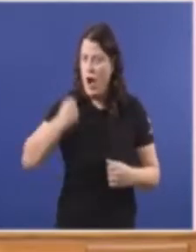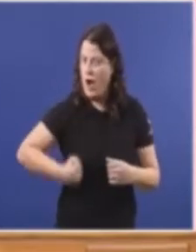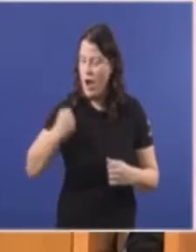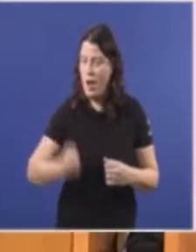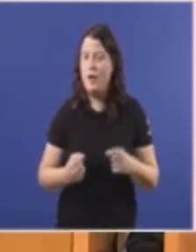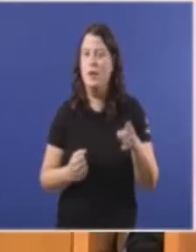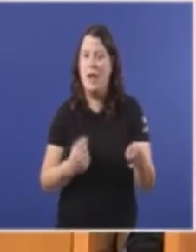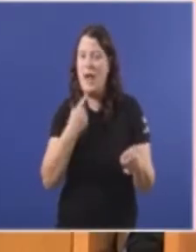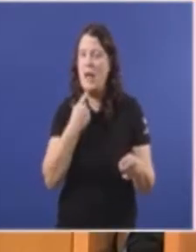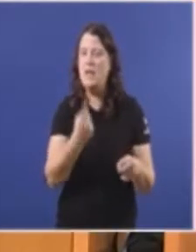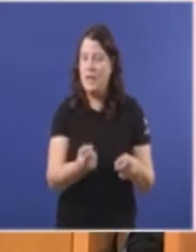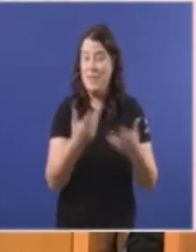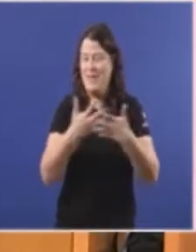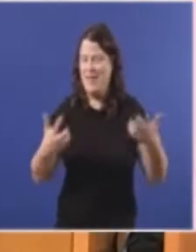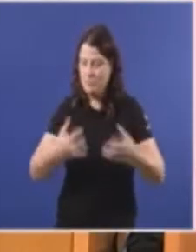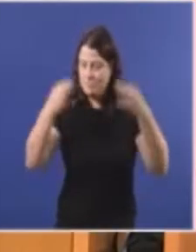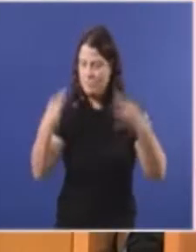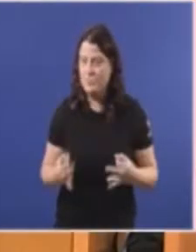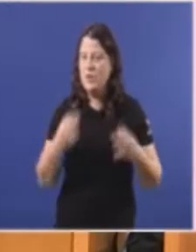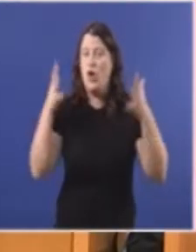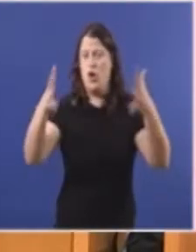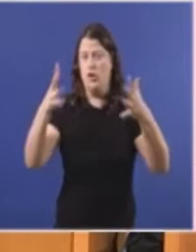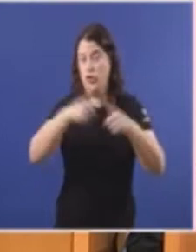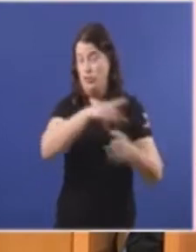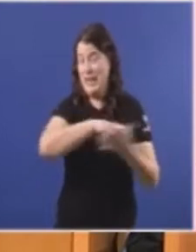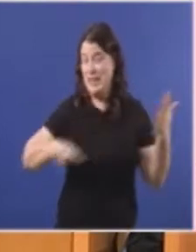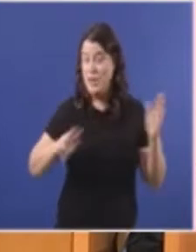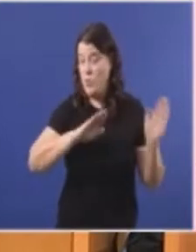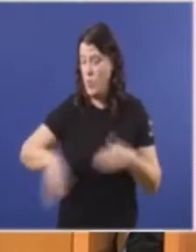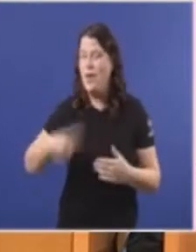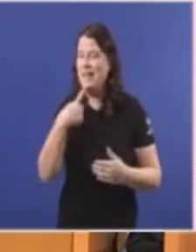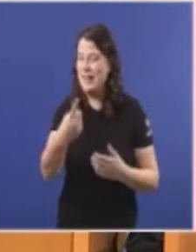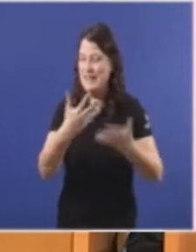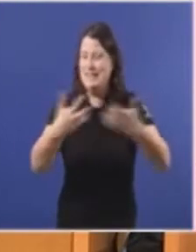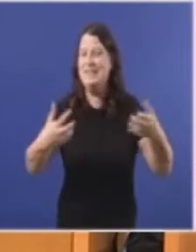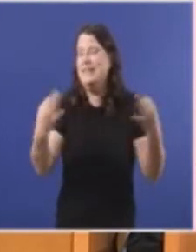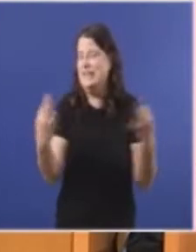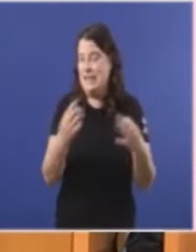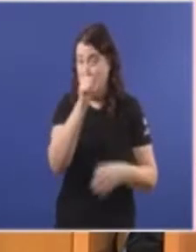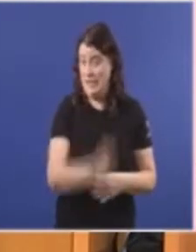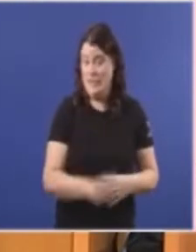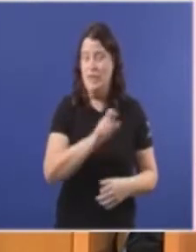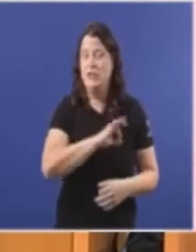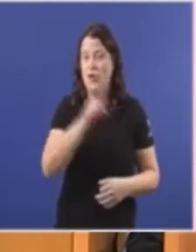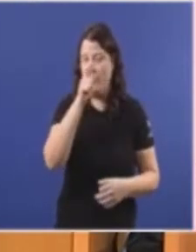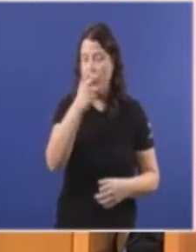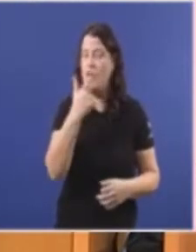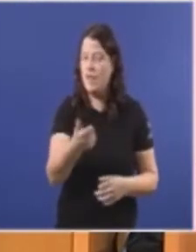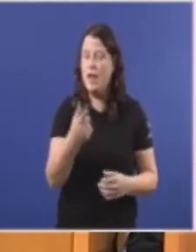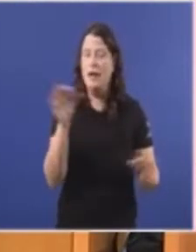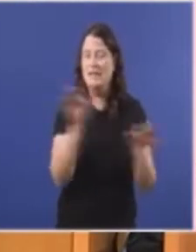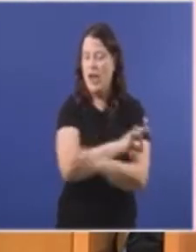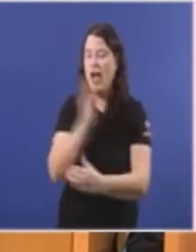dice textualmente Ao final dun Consello da Xunta de Galicia Dice o señor Feijó Hai un erro Non é un